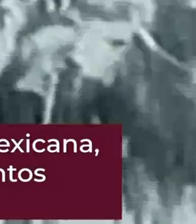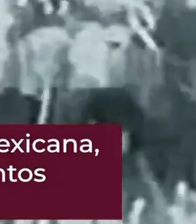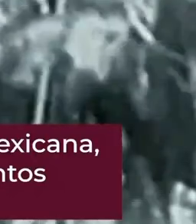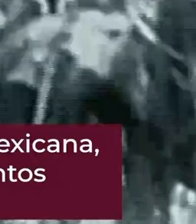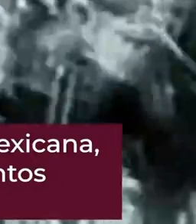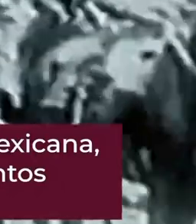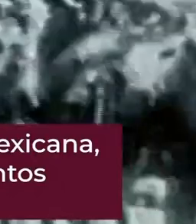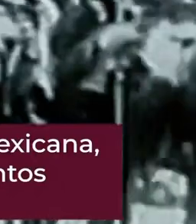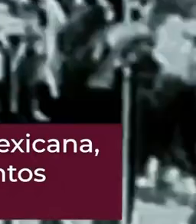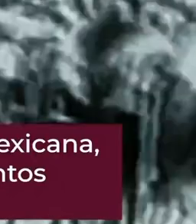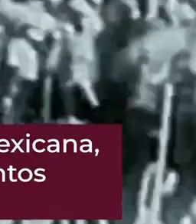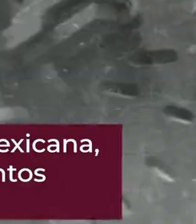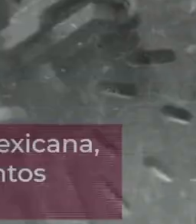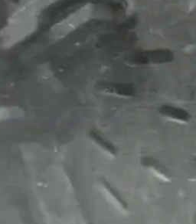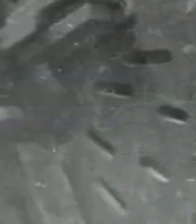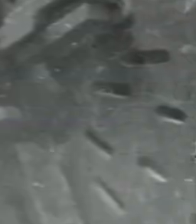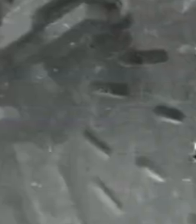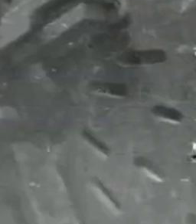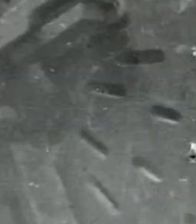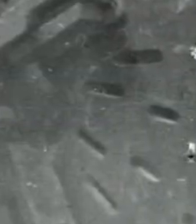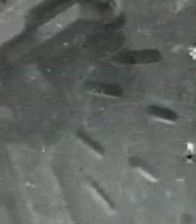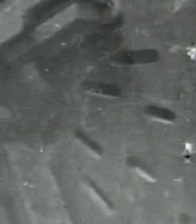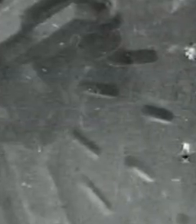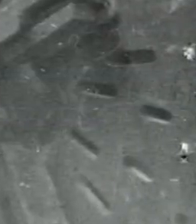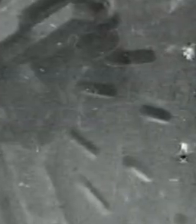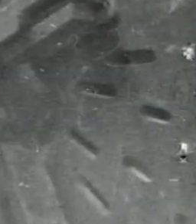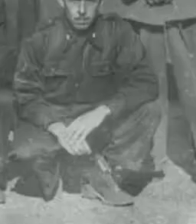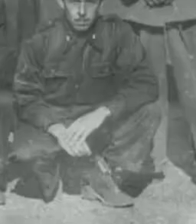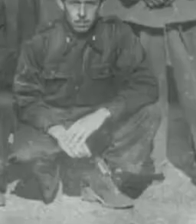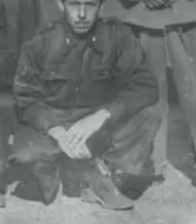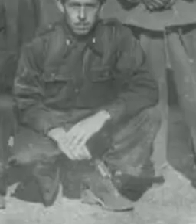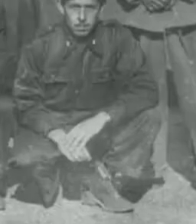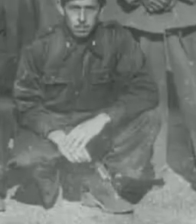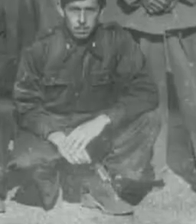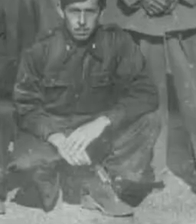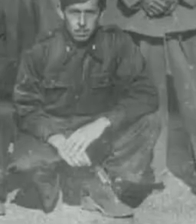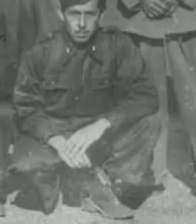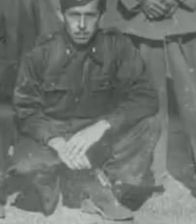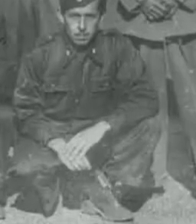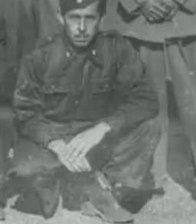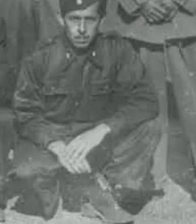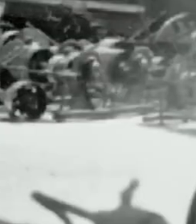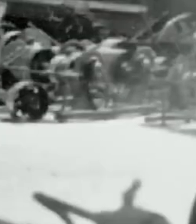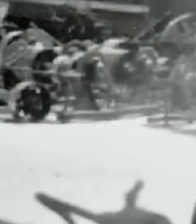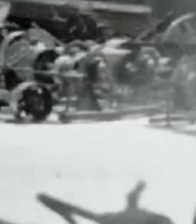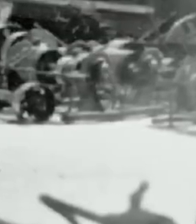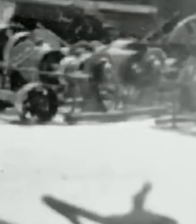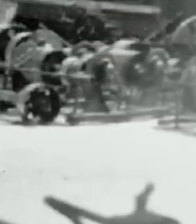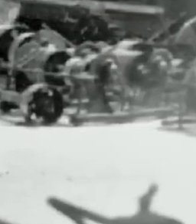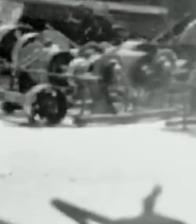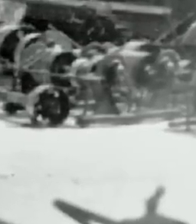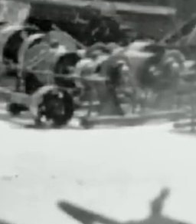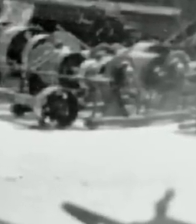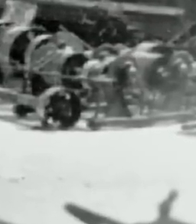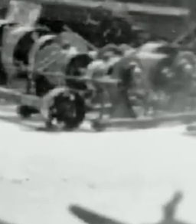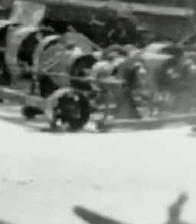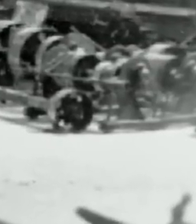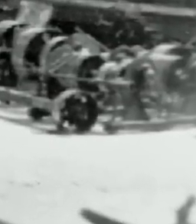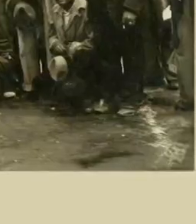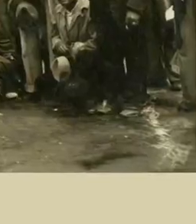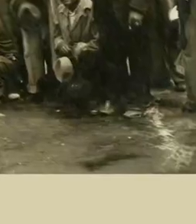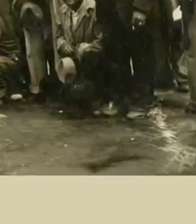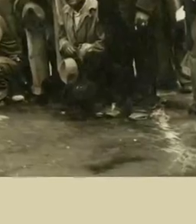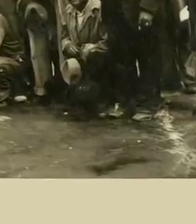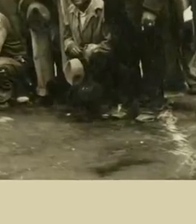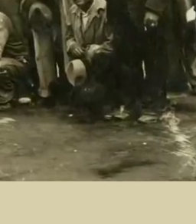distintos grupos en conflicto. Posteriormente, en 1947, se crea el Departamento de la Industria